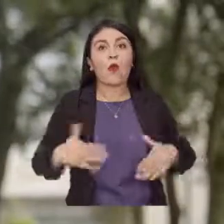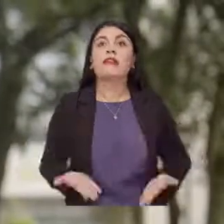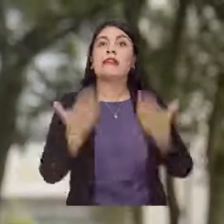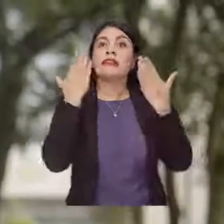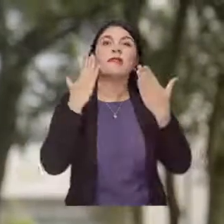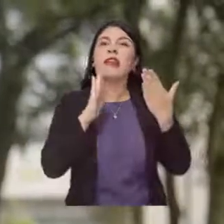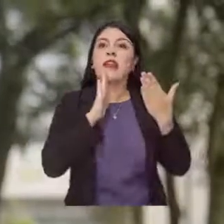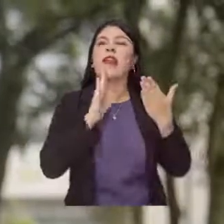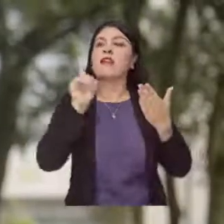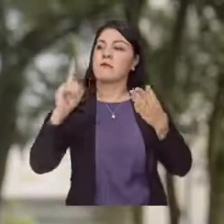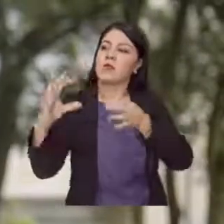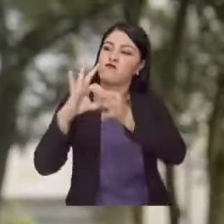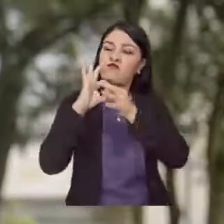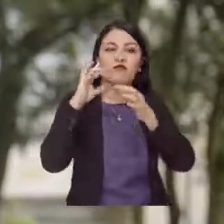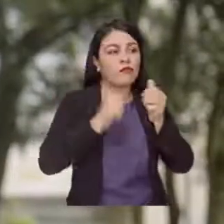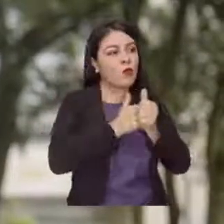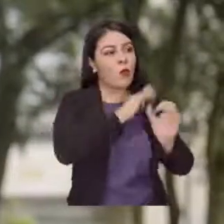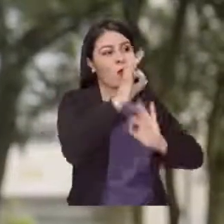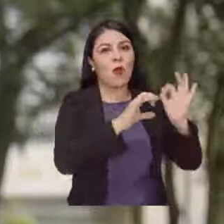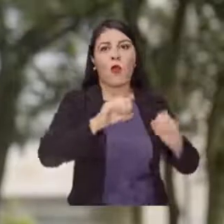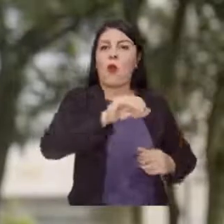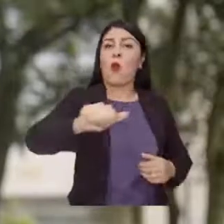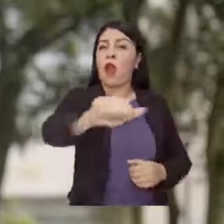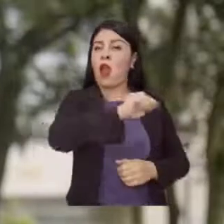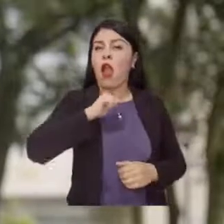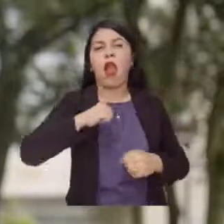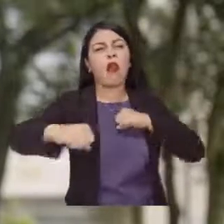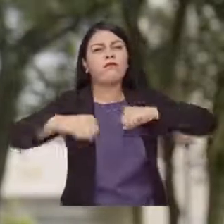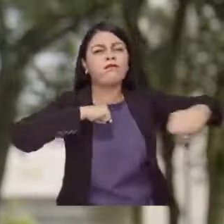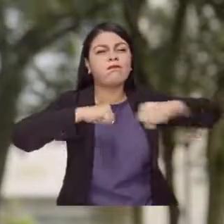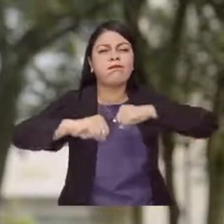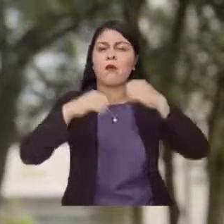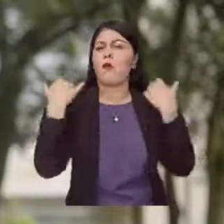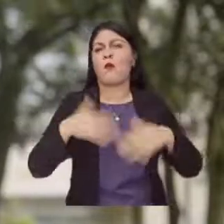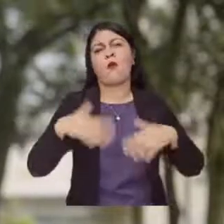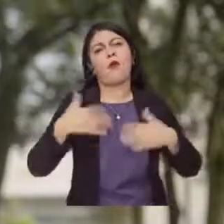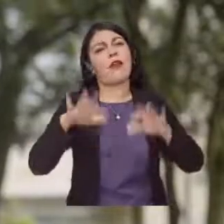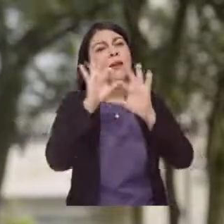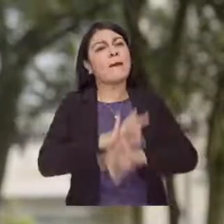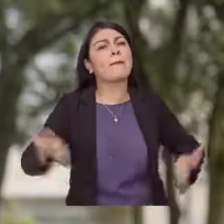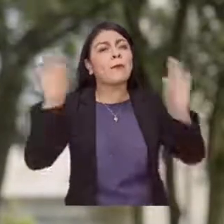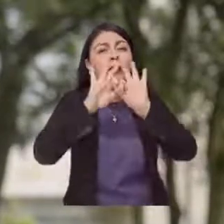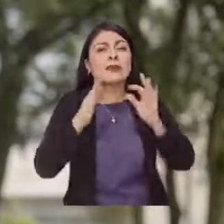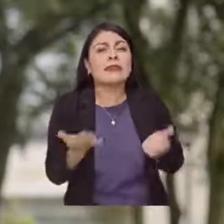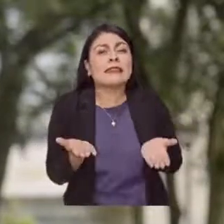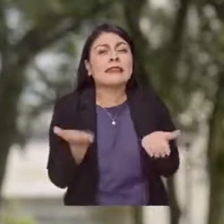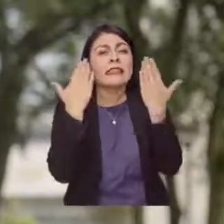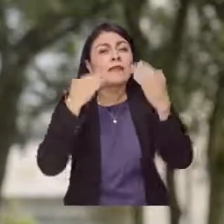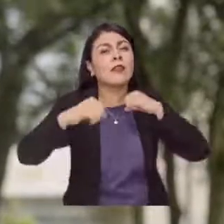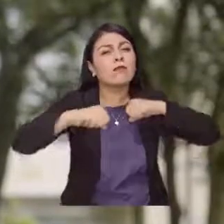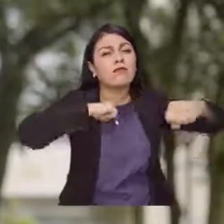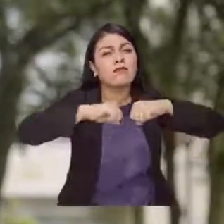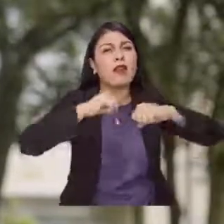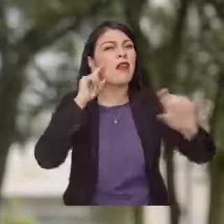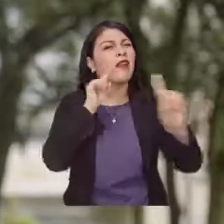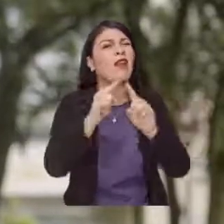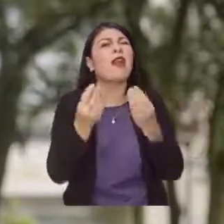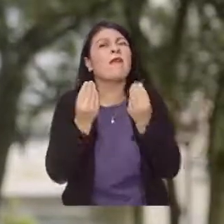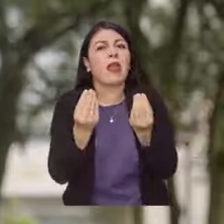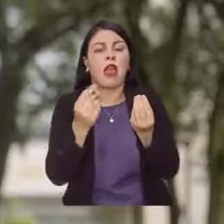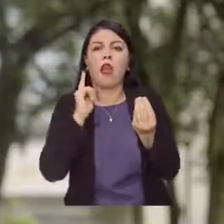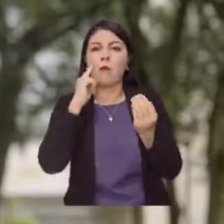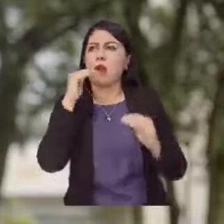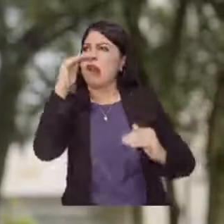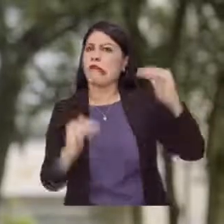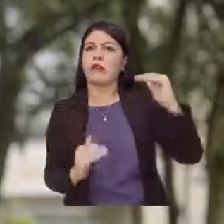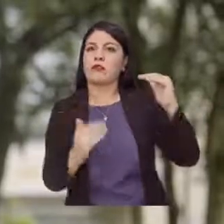como a sus cuidadores y cuidadoras. Es un ejercicio importante que realmente conduce a